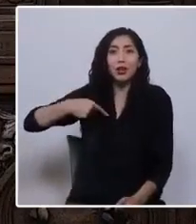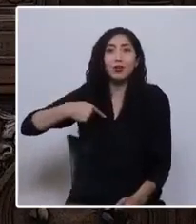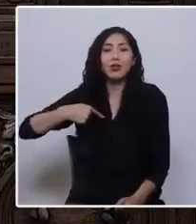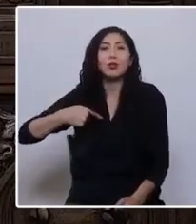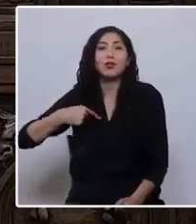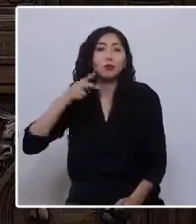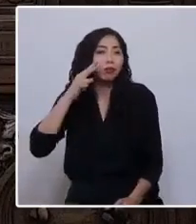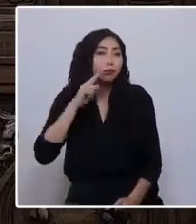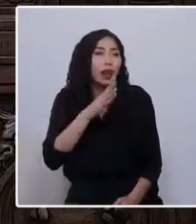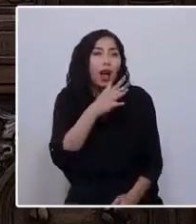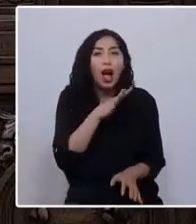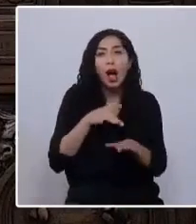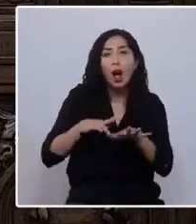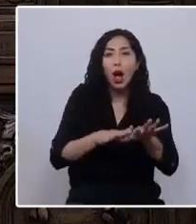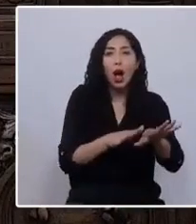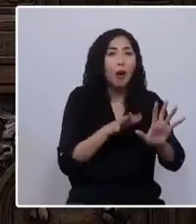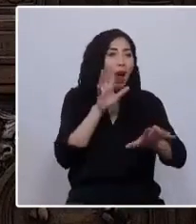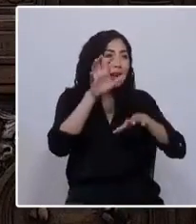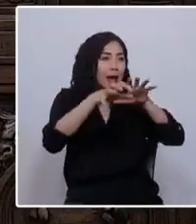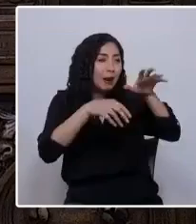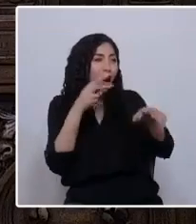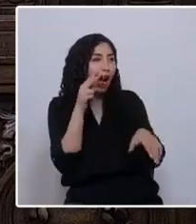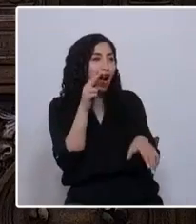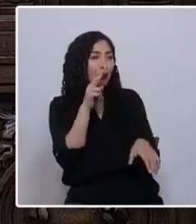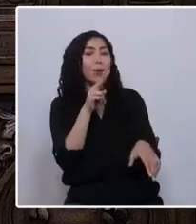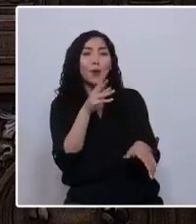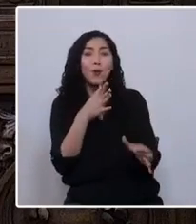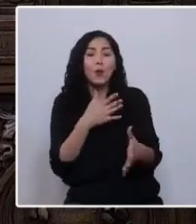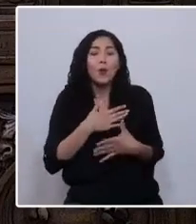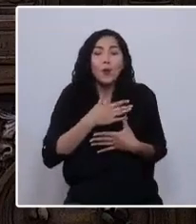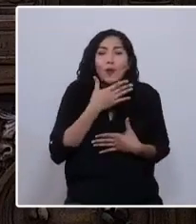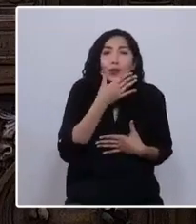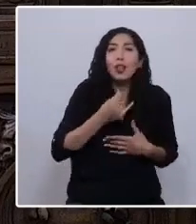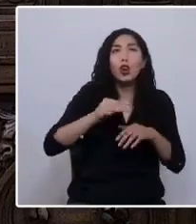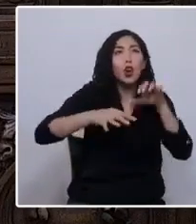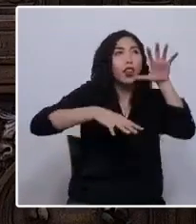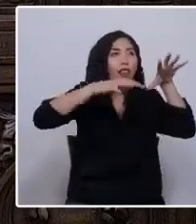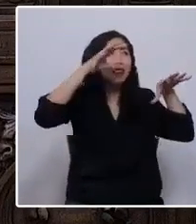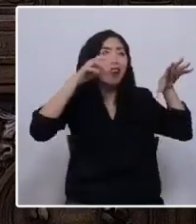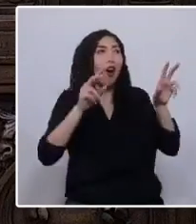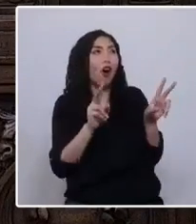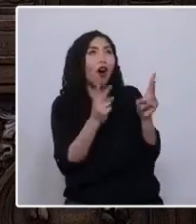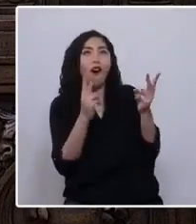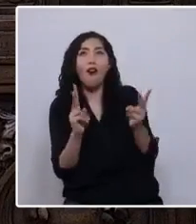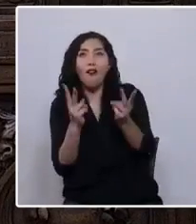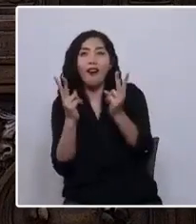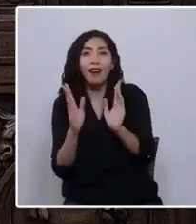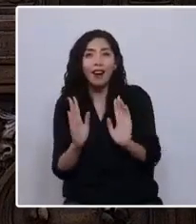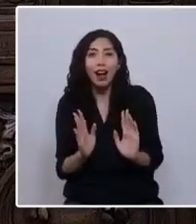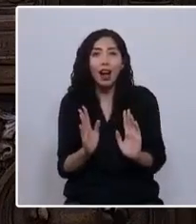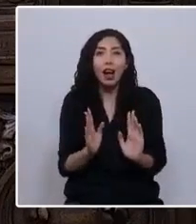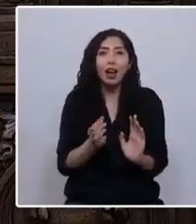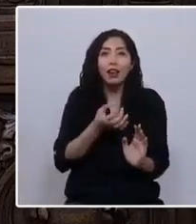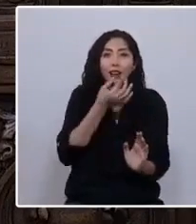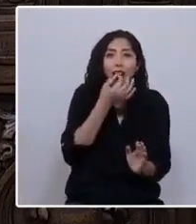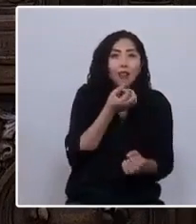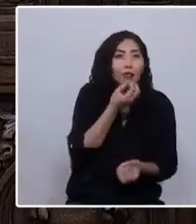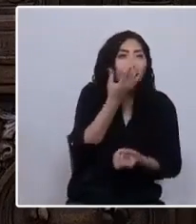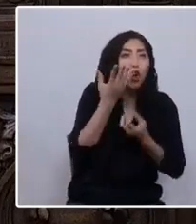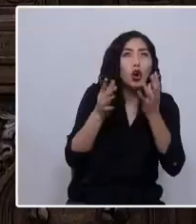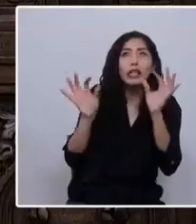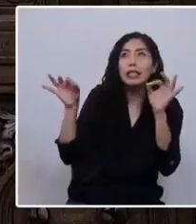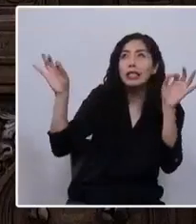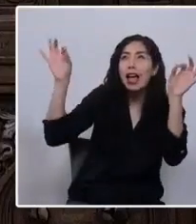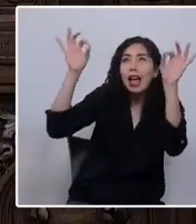donde encontrarse con fauna nativa era mi fascinación, donde la cordillera estaba llena de vida, donde las flores e insectos estaban por todos